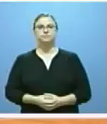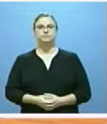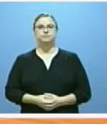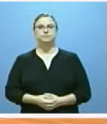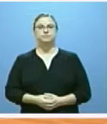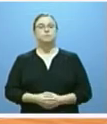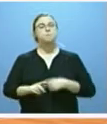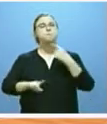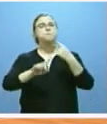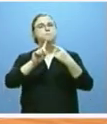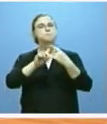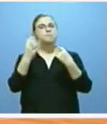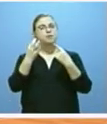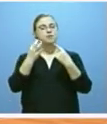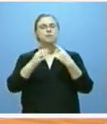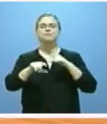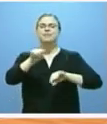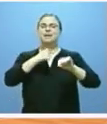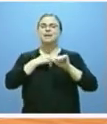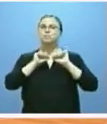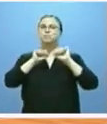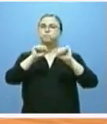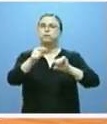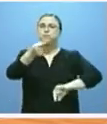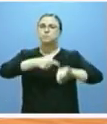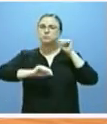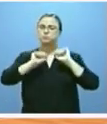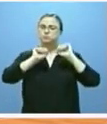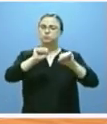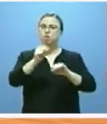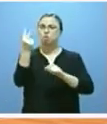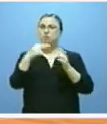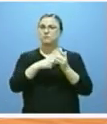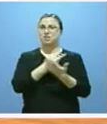En primer lugar, la decisión de retrasar la aprobación del presupuesto 2017